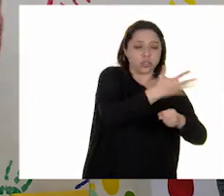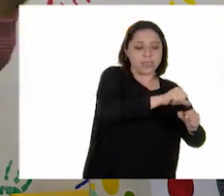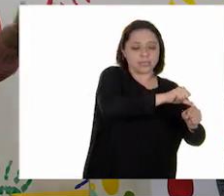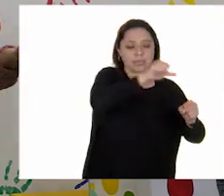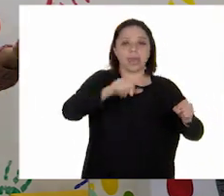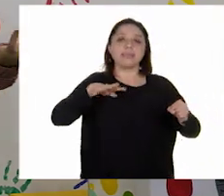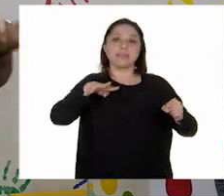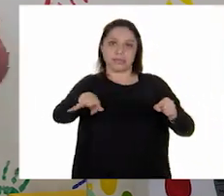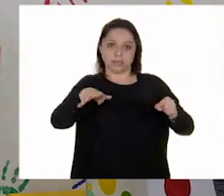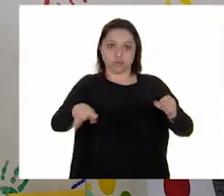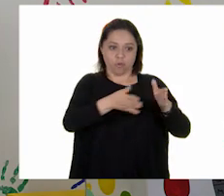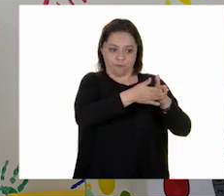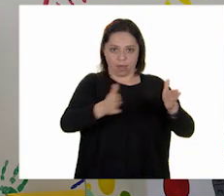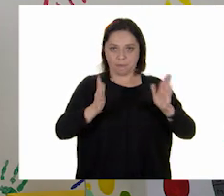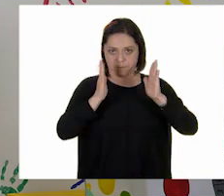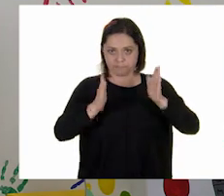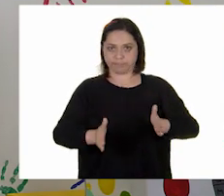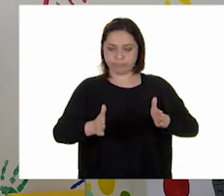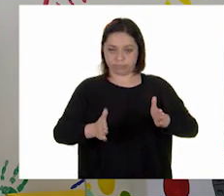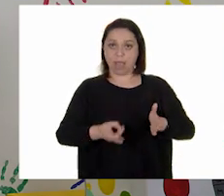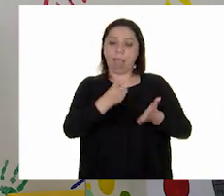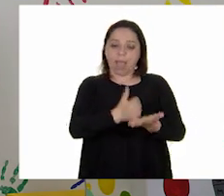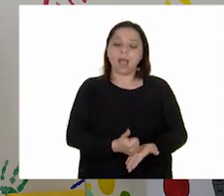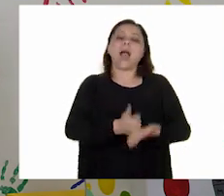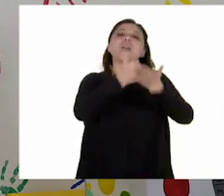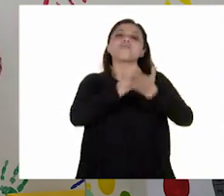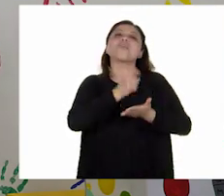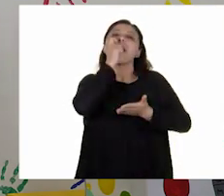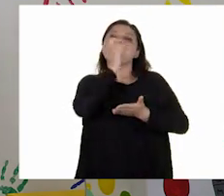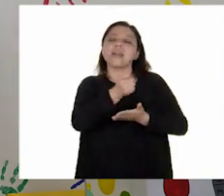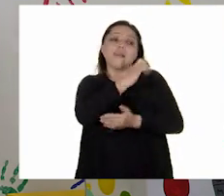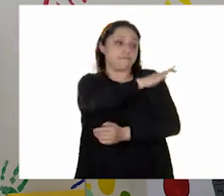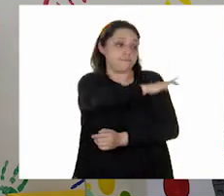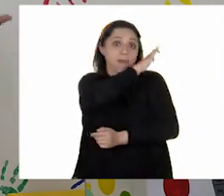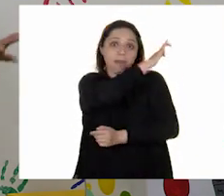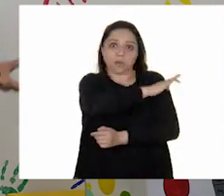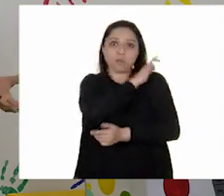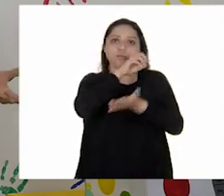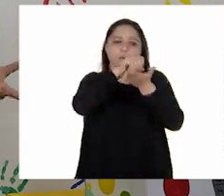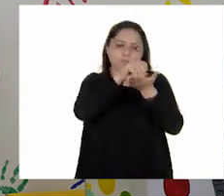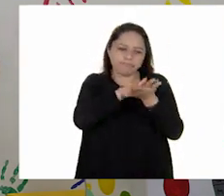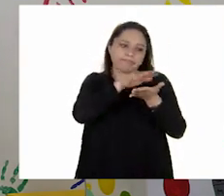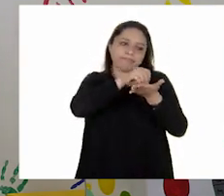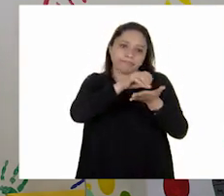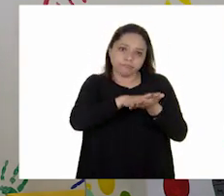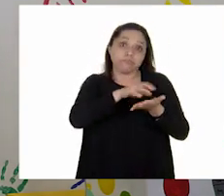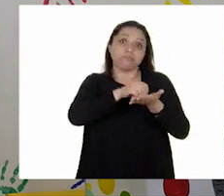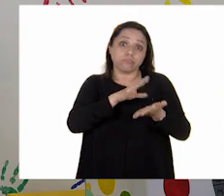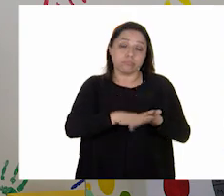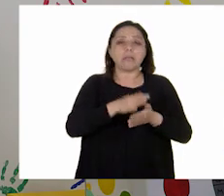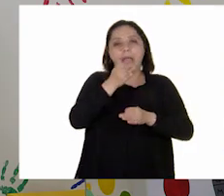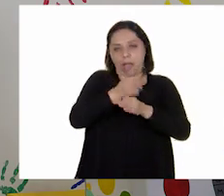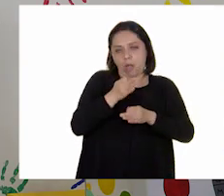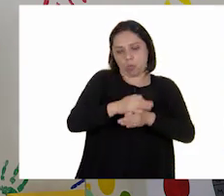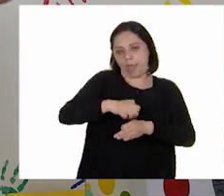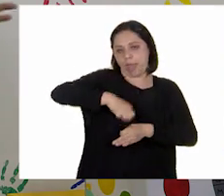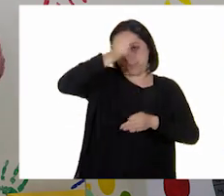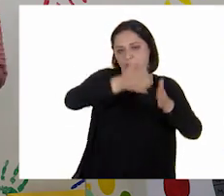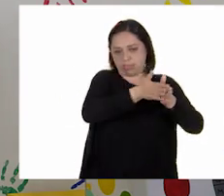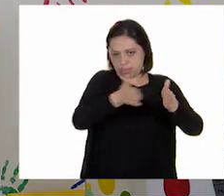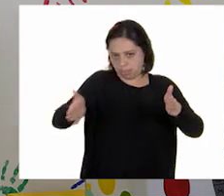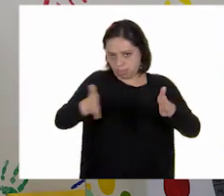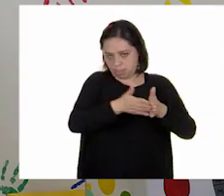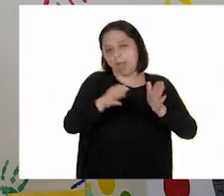Esta cartilla les va a servir para llevar un control de las vacunas que deben aplicarles a estas edades. Por